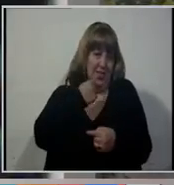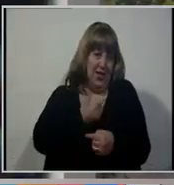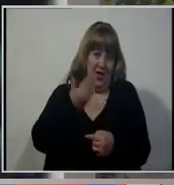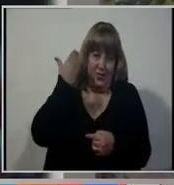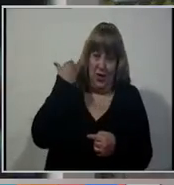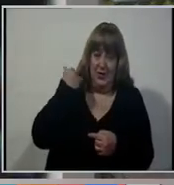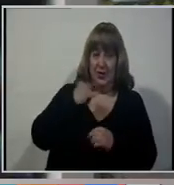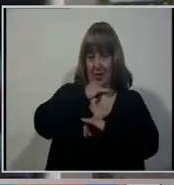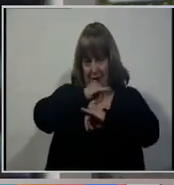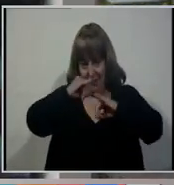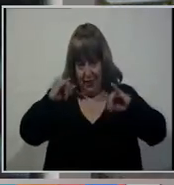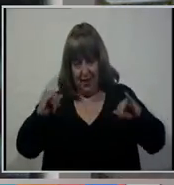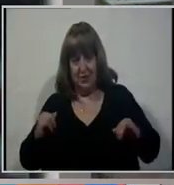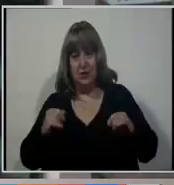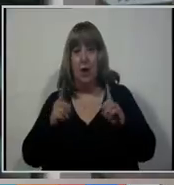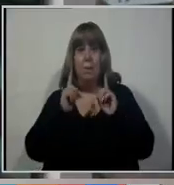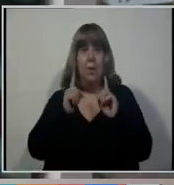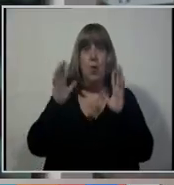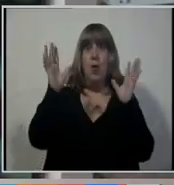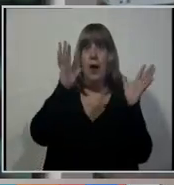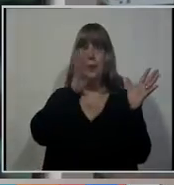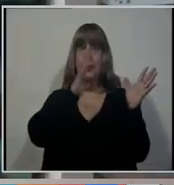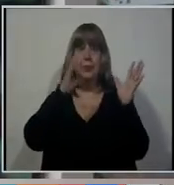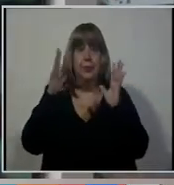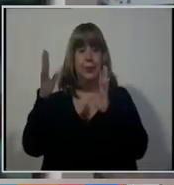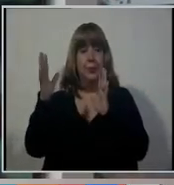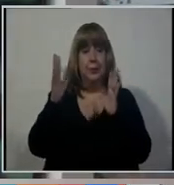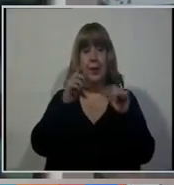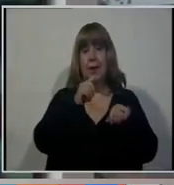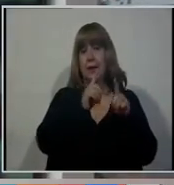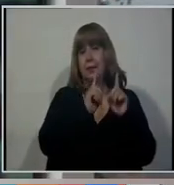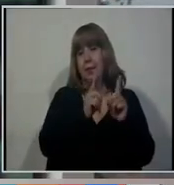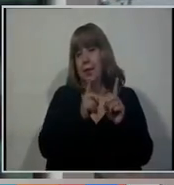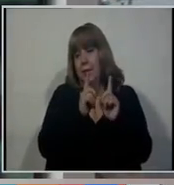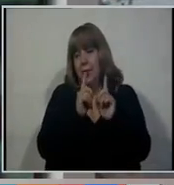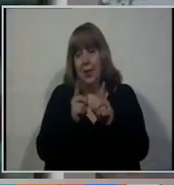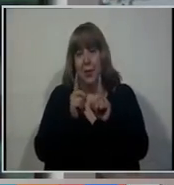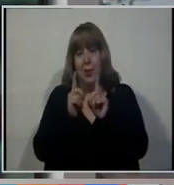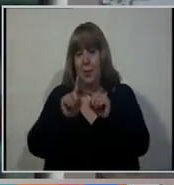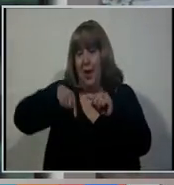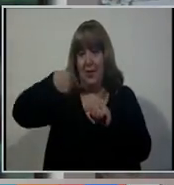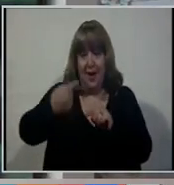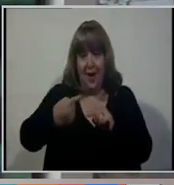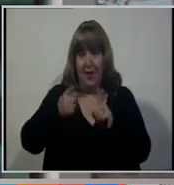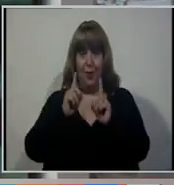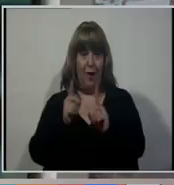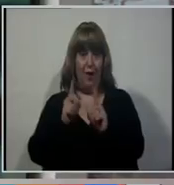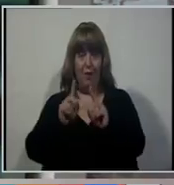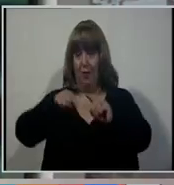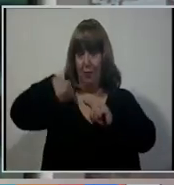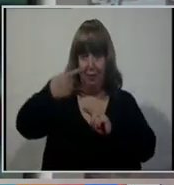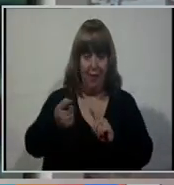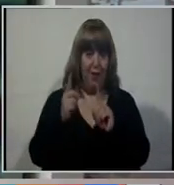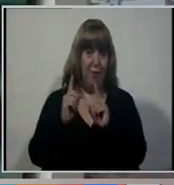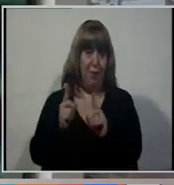semana, hasta que no cambie la masa de aire, este panorama se va a mantener, por lo que para el día de hoy, para el día de mañana y pasado mañana, los cambios van a